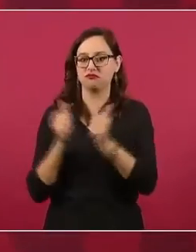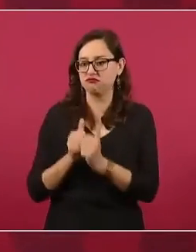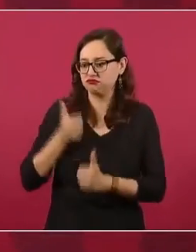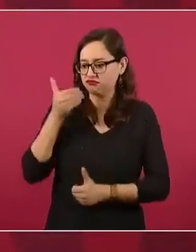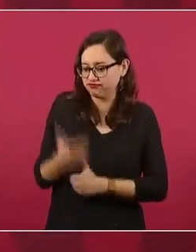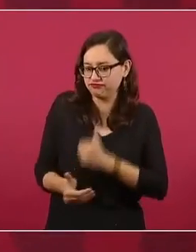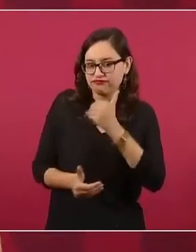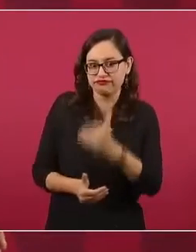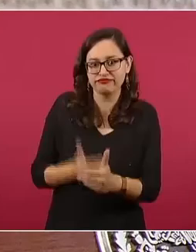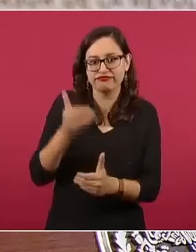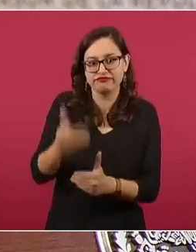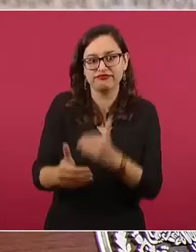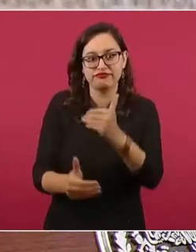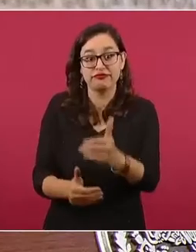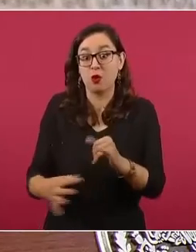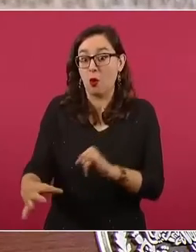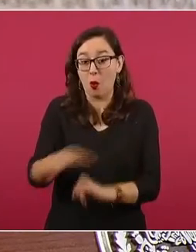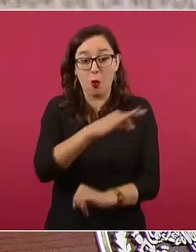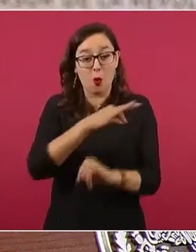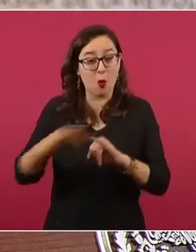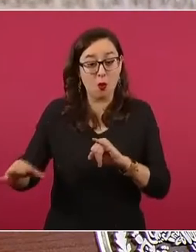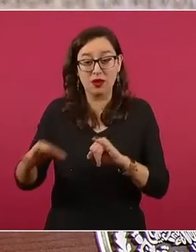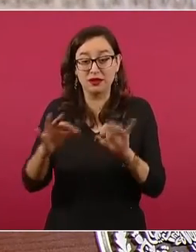final, que eso es lo más importante,